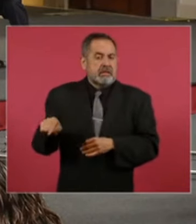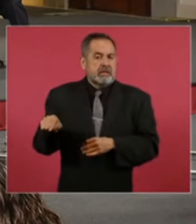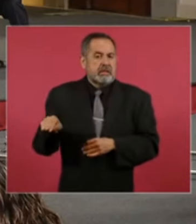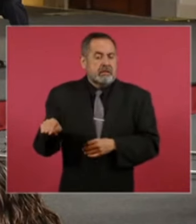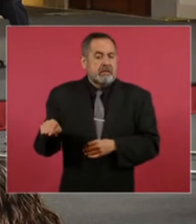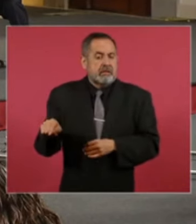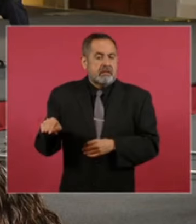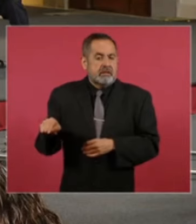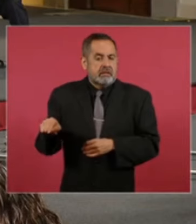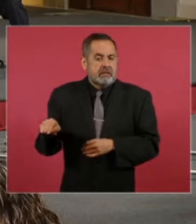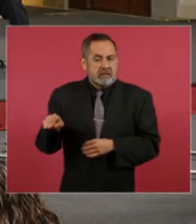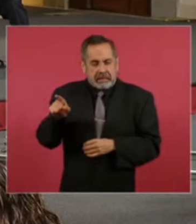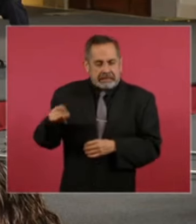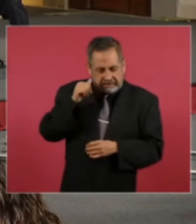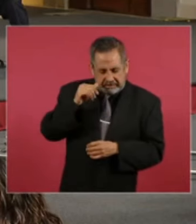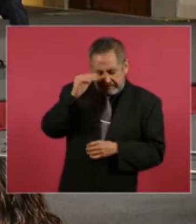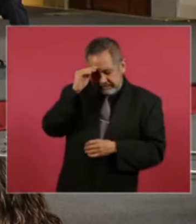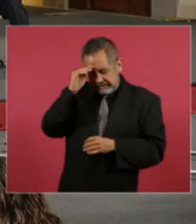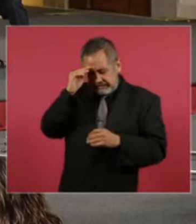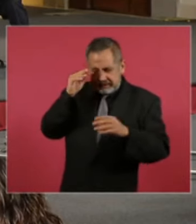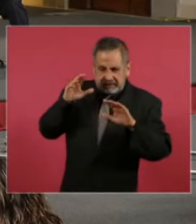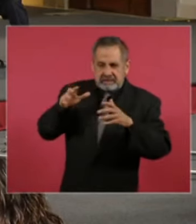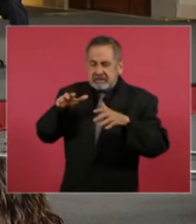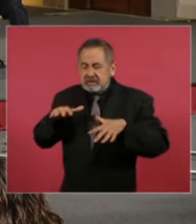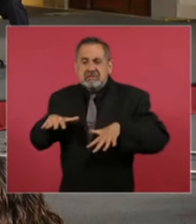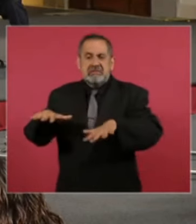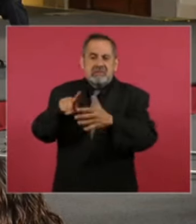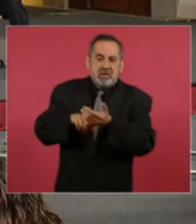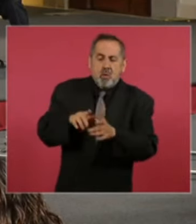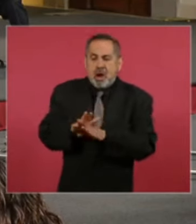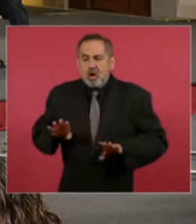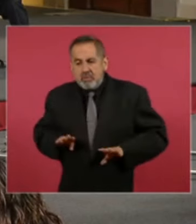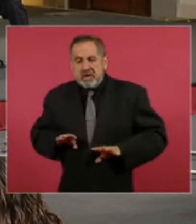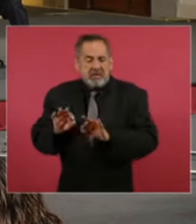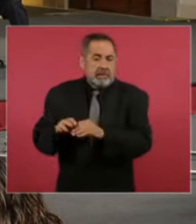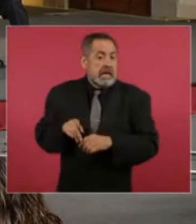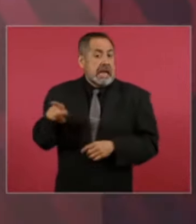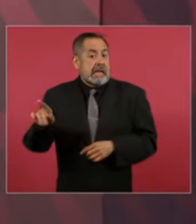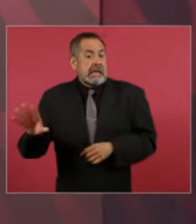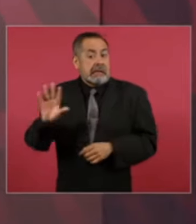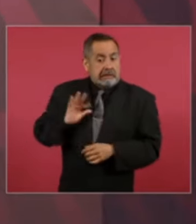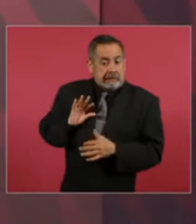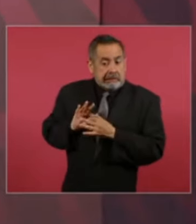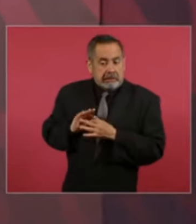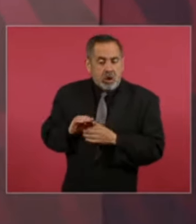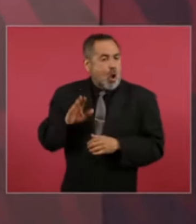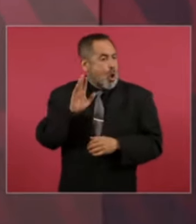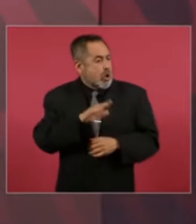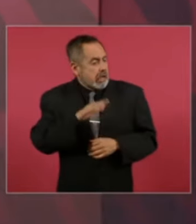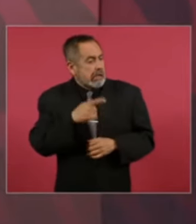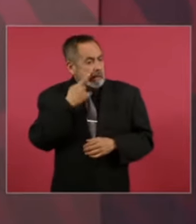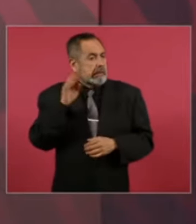piensa en los intereses del pueblo de la nación y me dice hay esta posibilidad